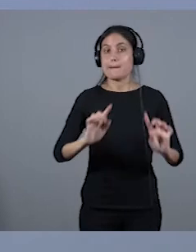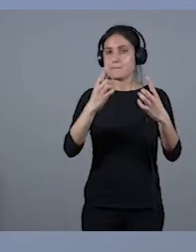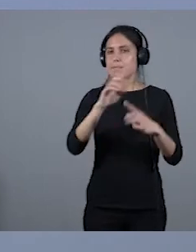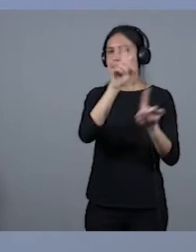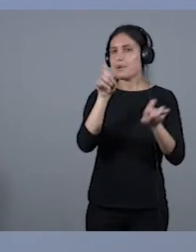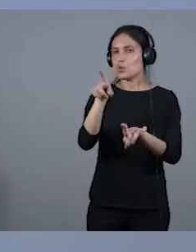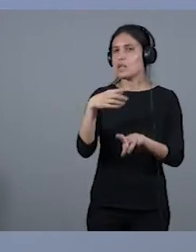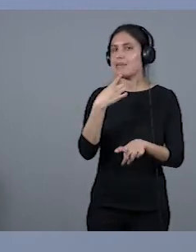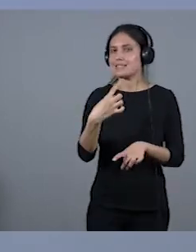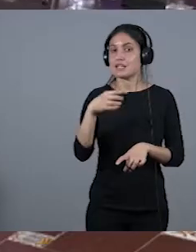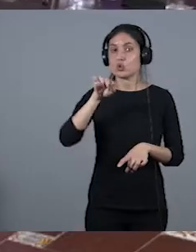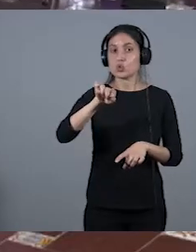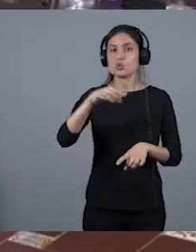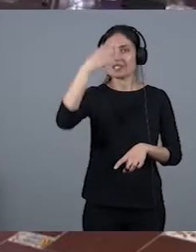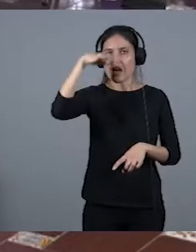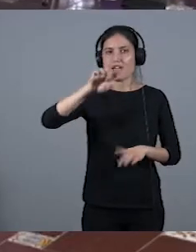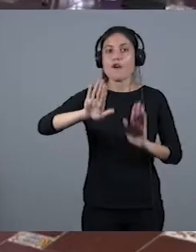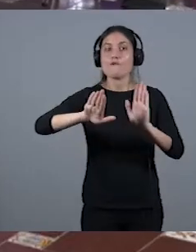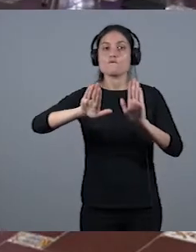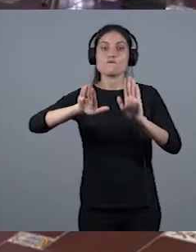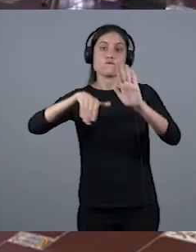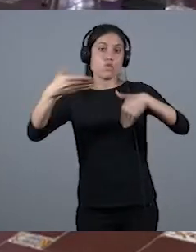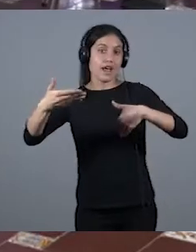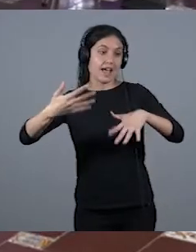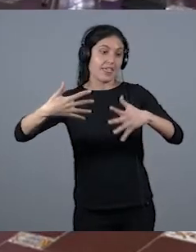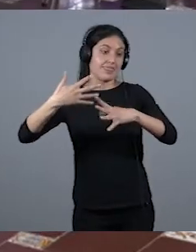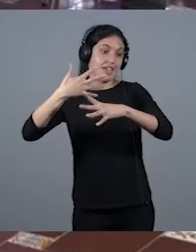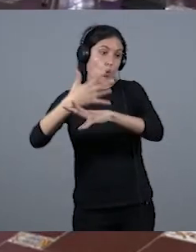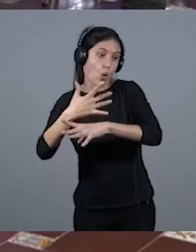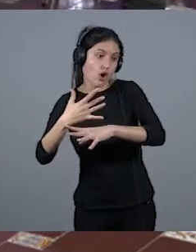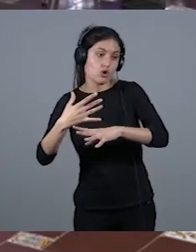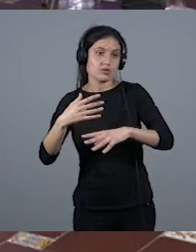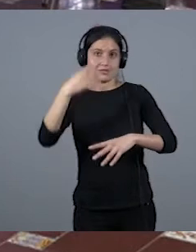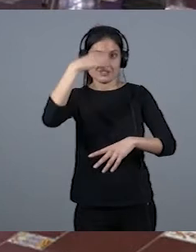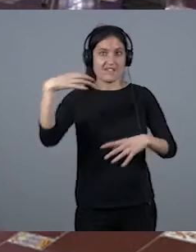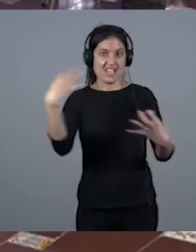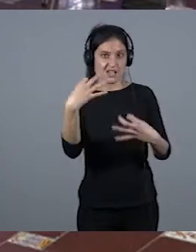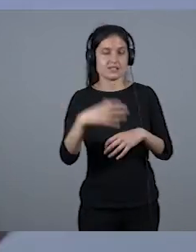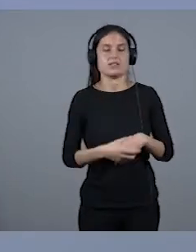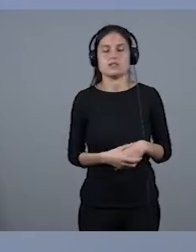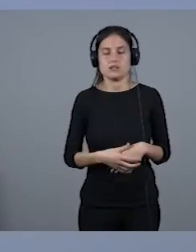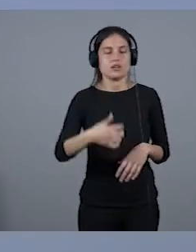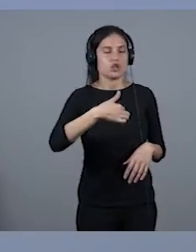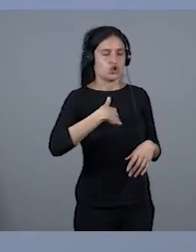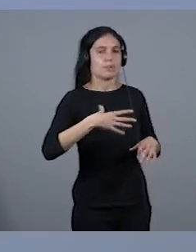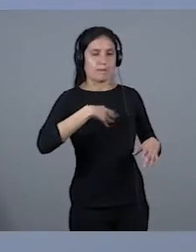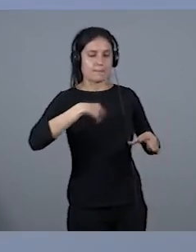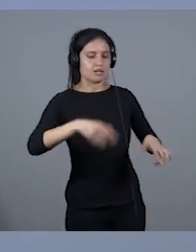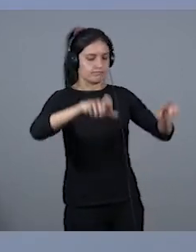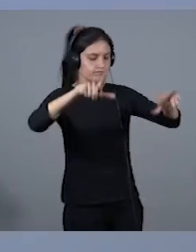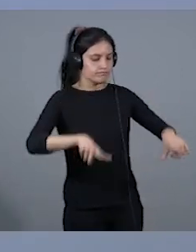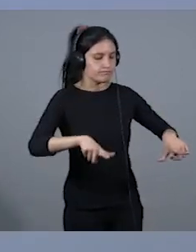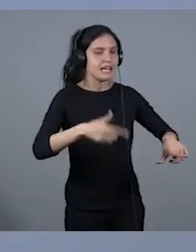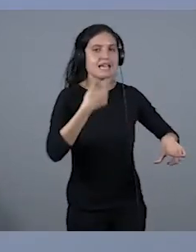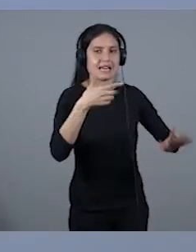¿tú sabes lo que es un fuera de juego? Y entonces yo creo que salió la Arias que llevo dentro, cogí un papel y le dije, yo sé lo que es el